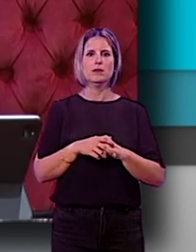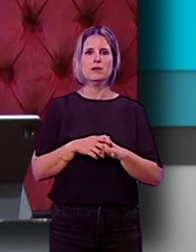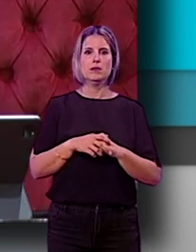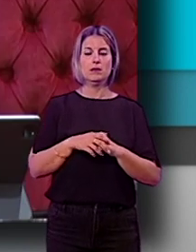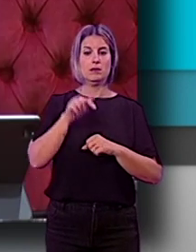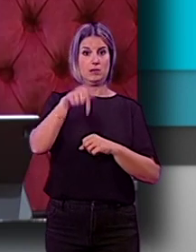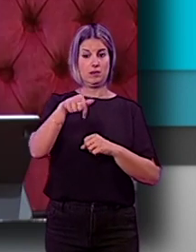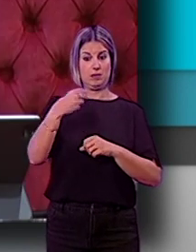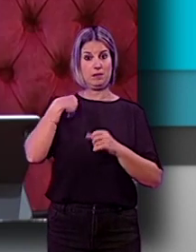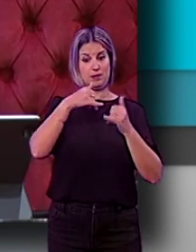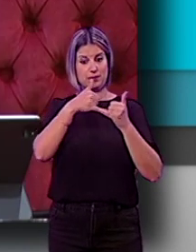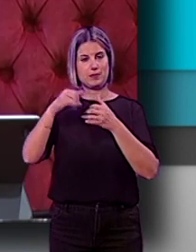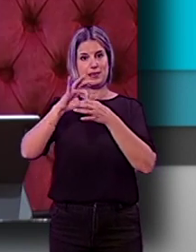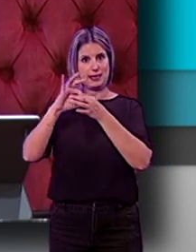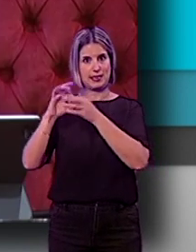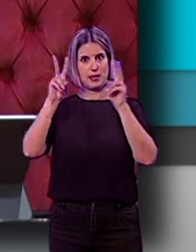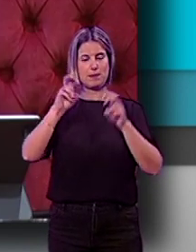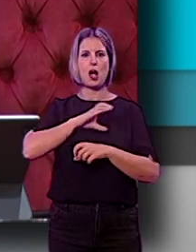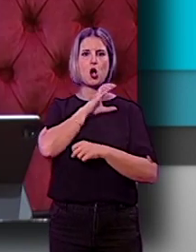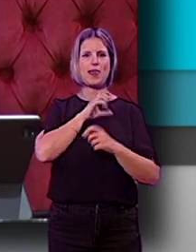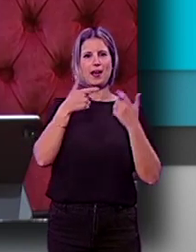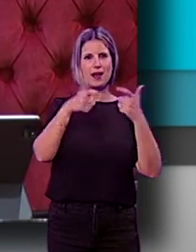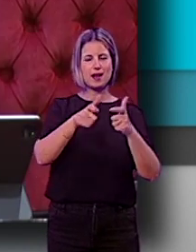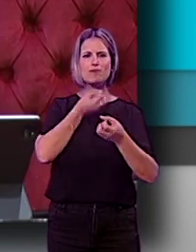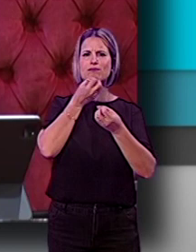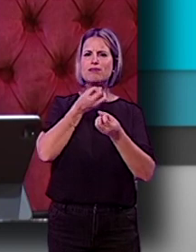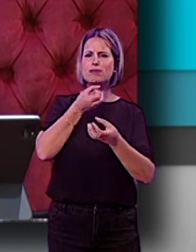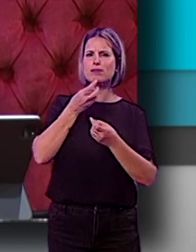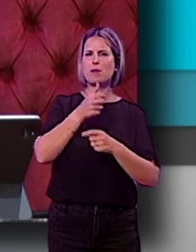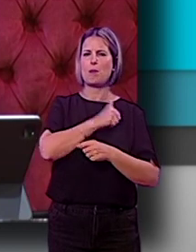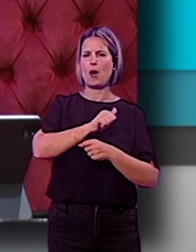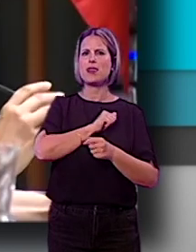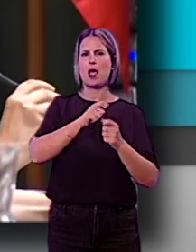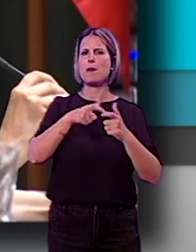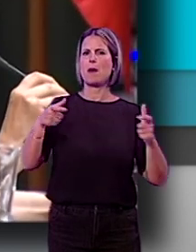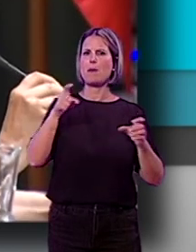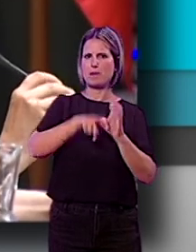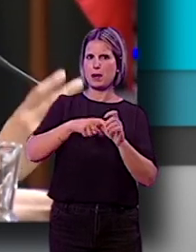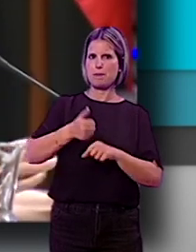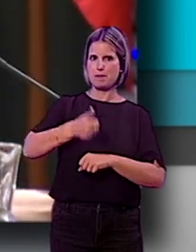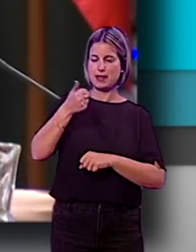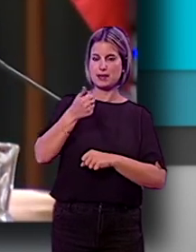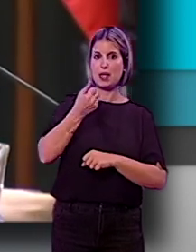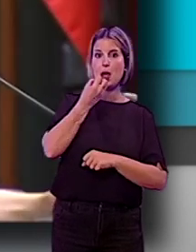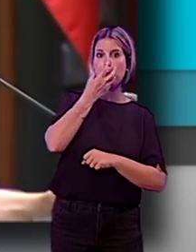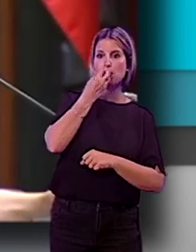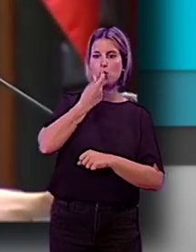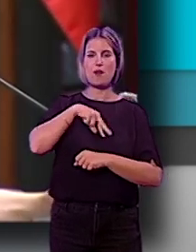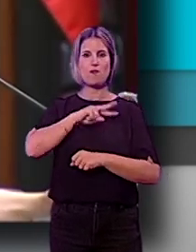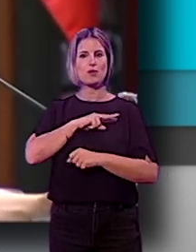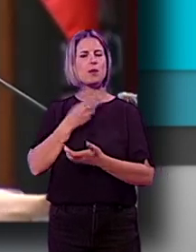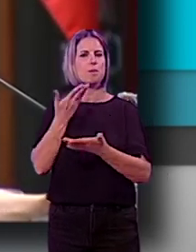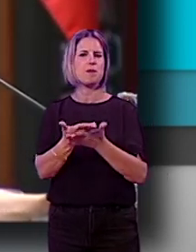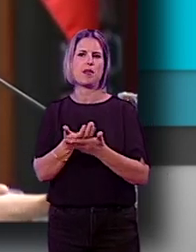En esta misma línea, el concejal del área ha informado de la incorporación de nuevos agentes a la policía local. Tanto PSOE como Vox han